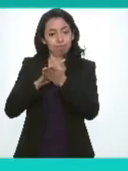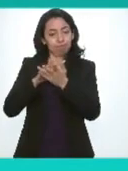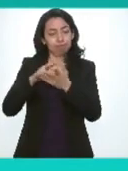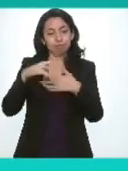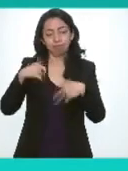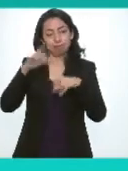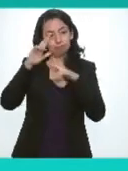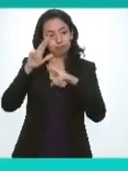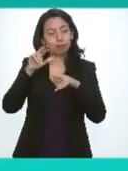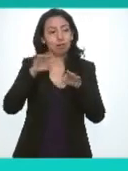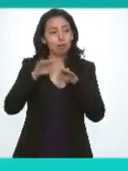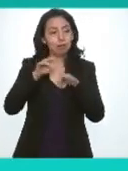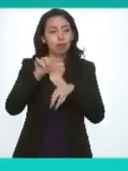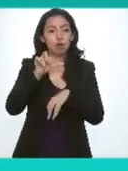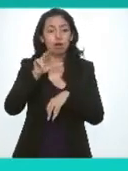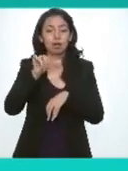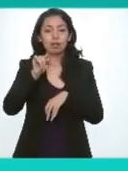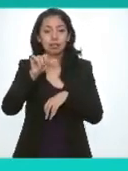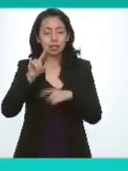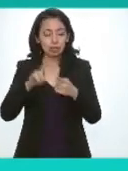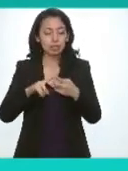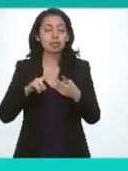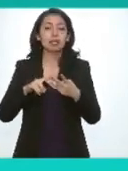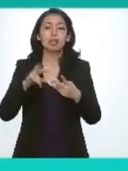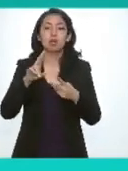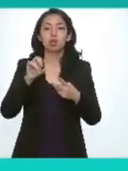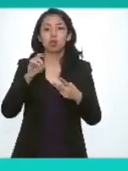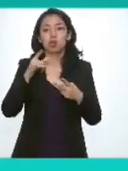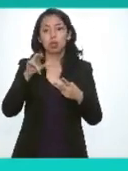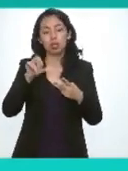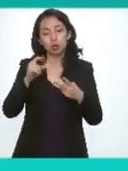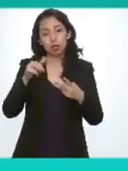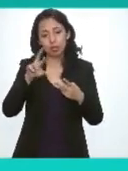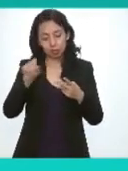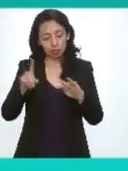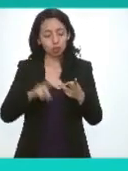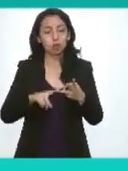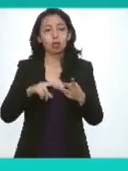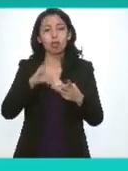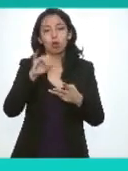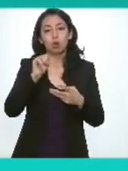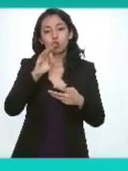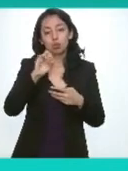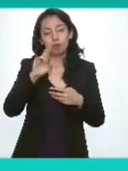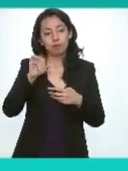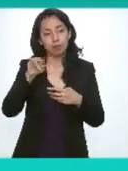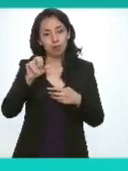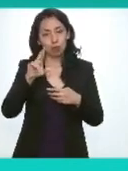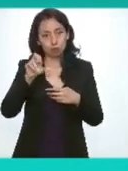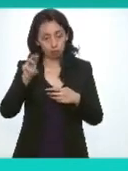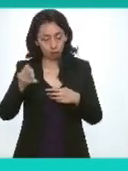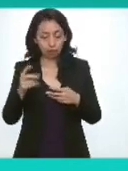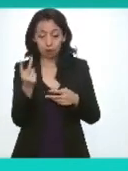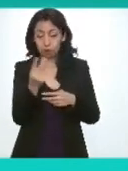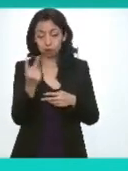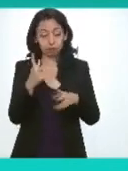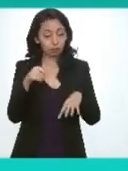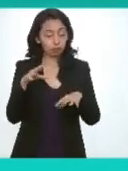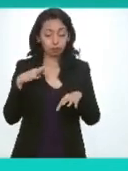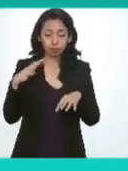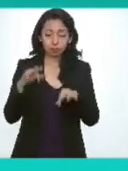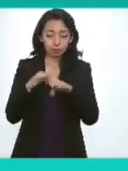Aristides Rodrigo Guerrero y de la comisionada Josefina Román en la coordinación y liderazgo de la